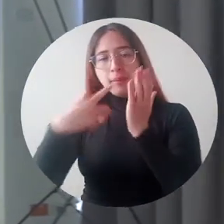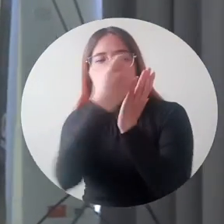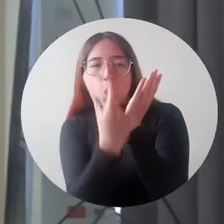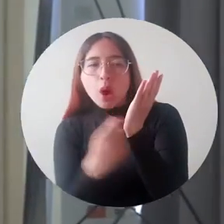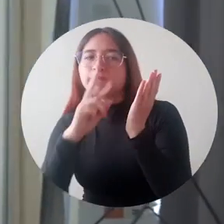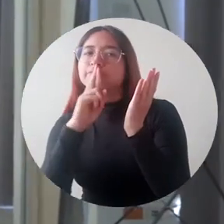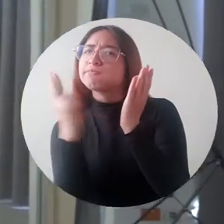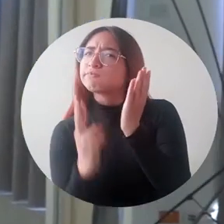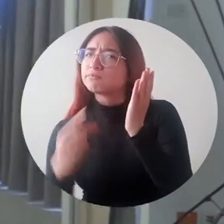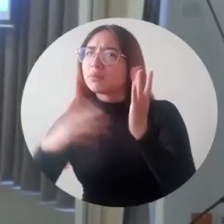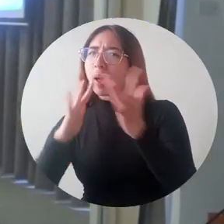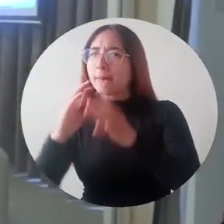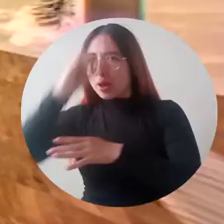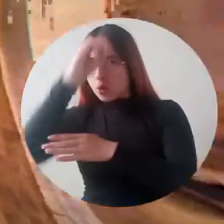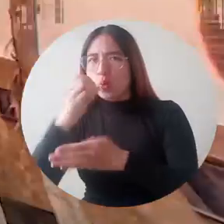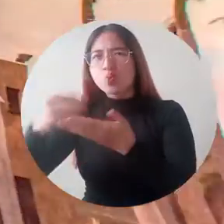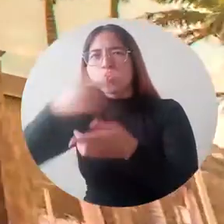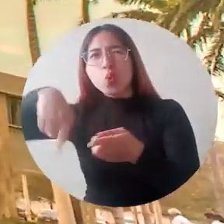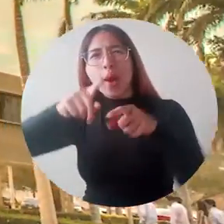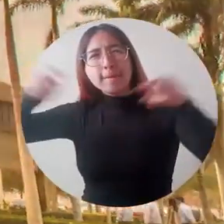ciudadana Mi Voz Mi Ciudad, fase 1.